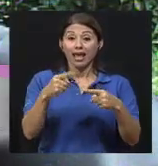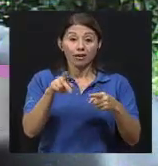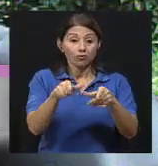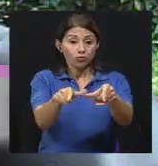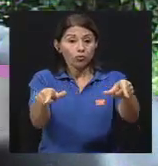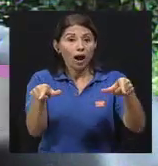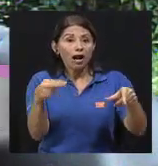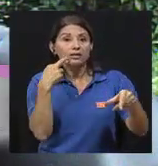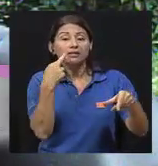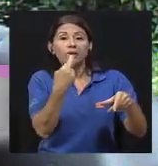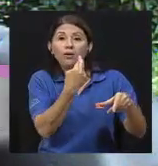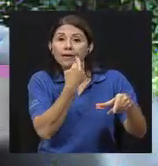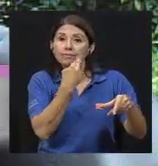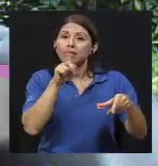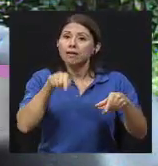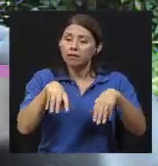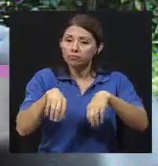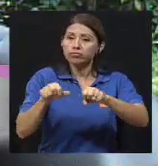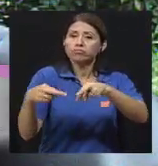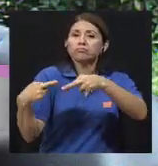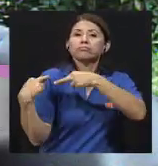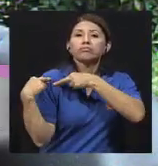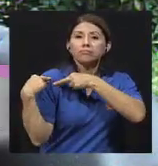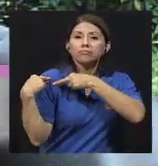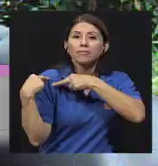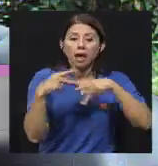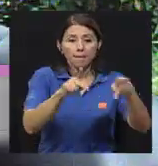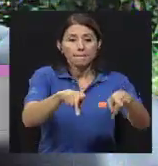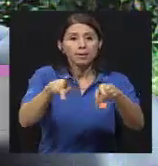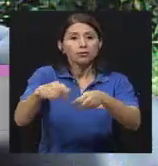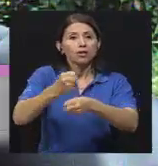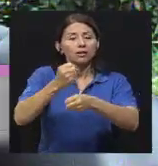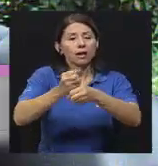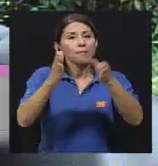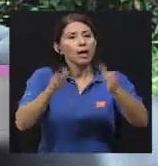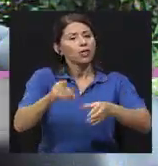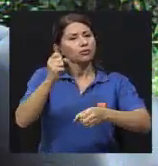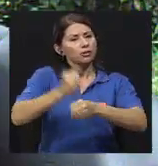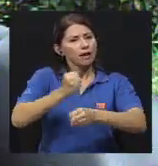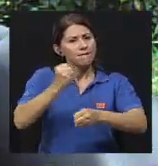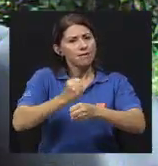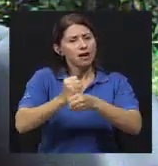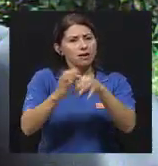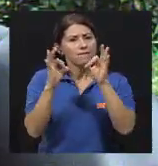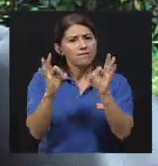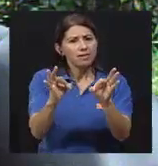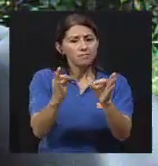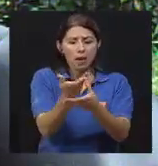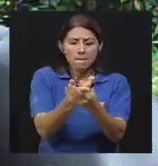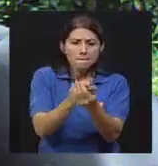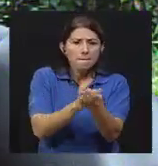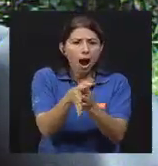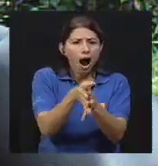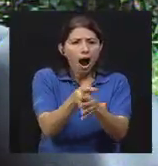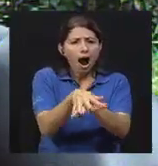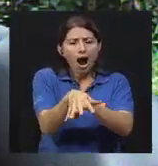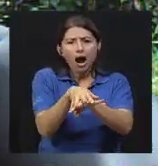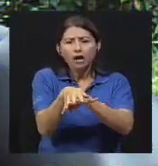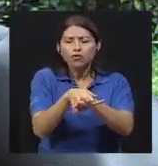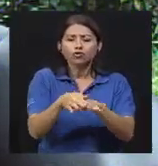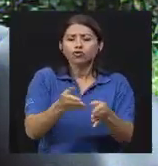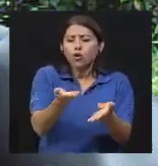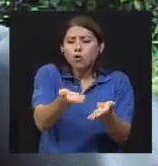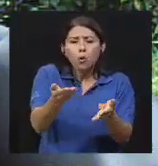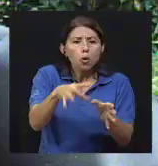dueño del local en educar a su gente de que trabaje de la mejor manera posible. De que lave manos, de que lave utensilios, de que cocine